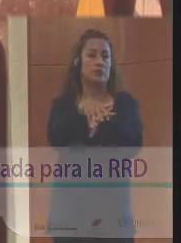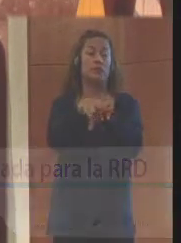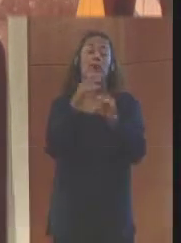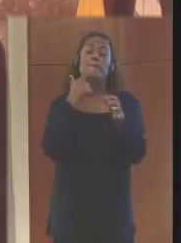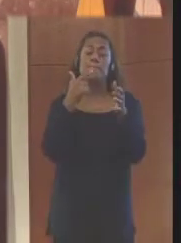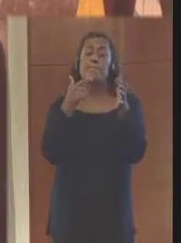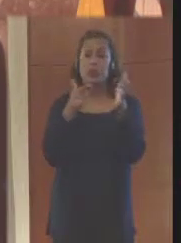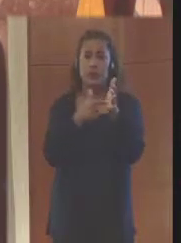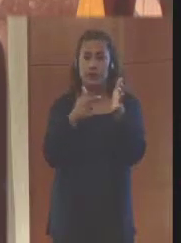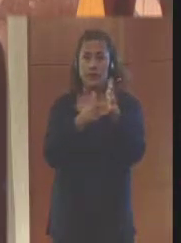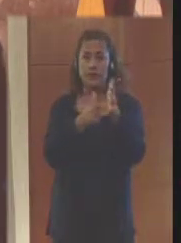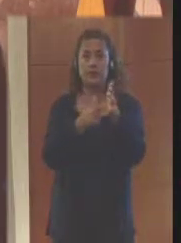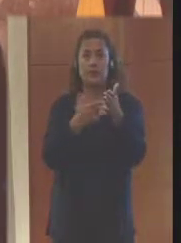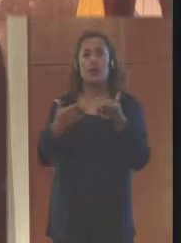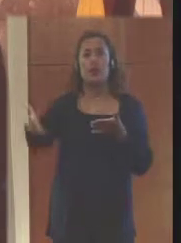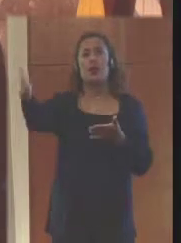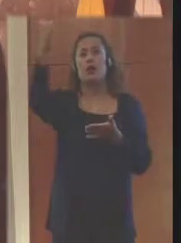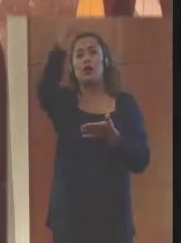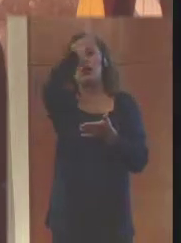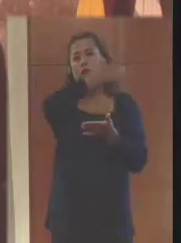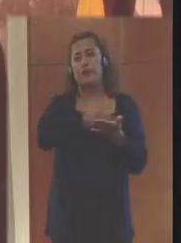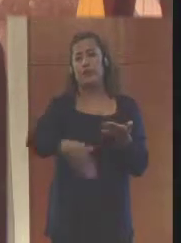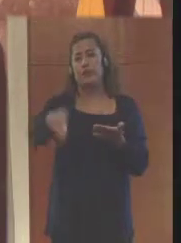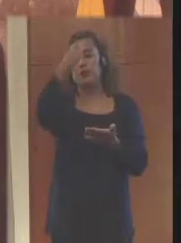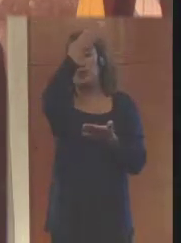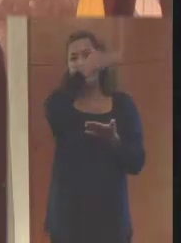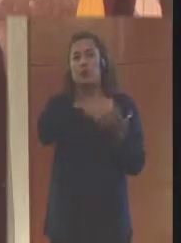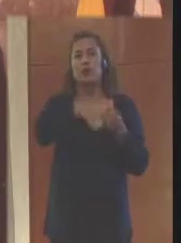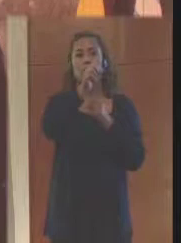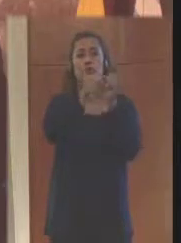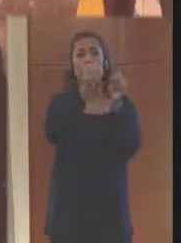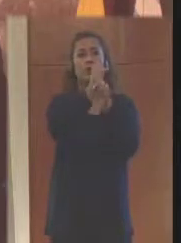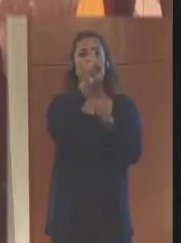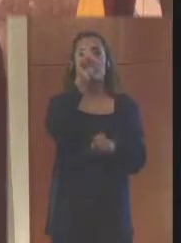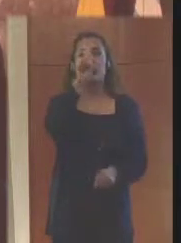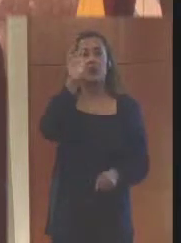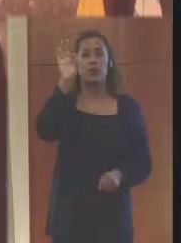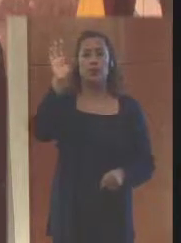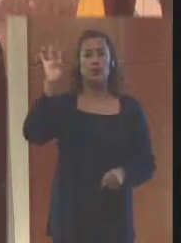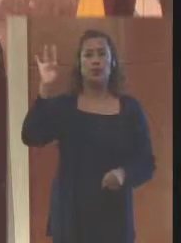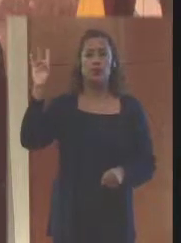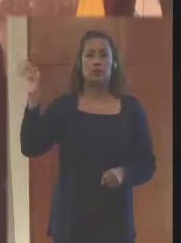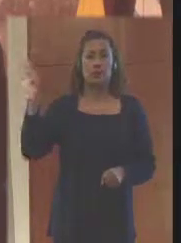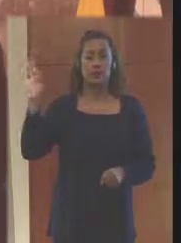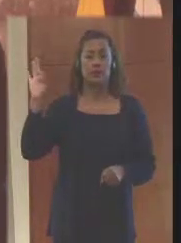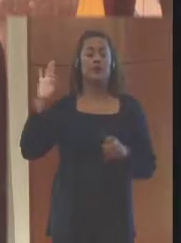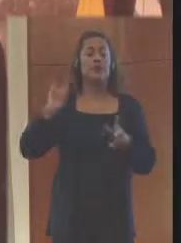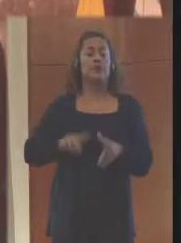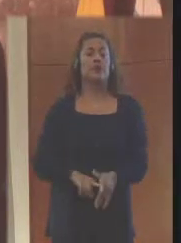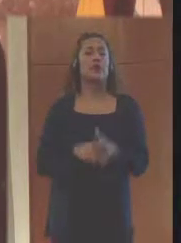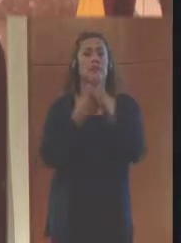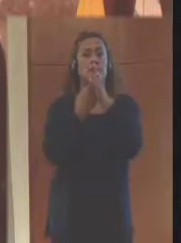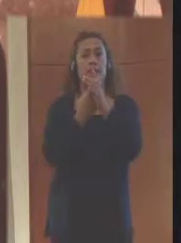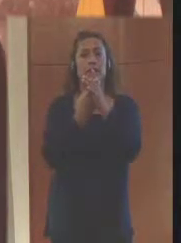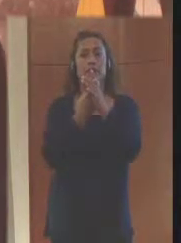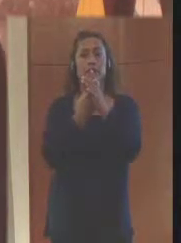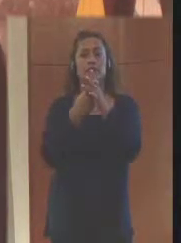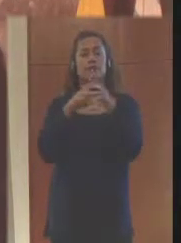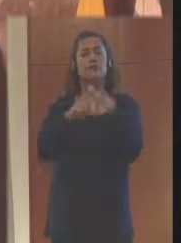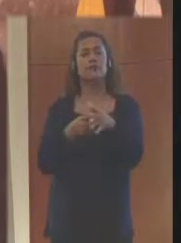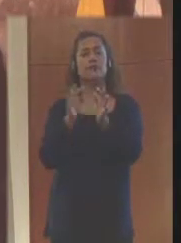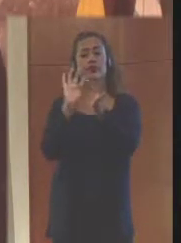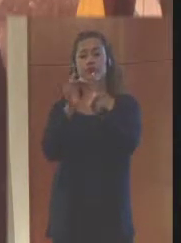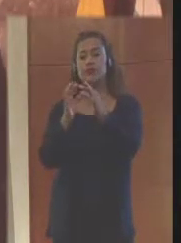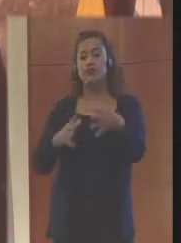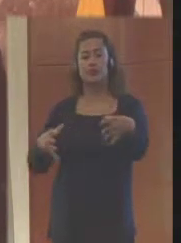La relación viene desde hace mucho tiempo, realmente desde el año 89, en el que se conforma el anterior sistema de